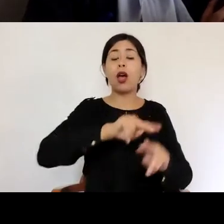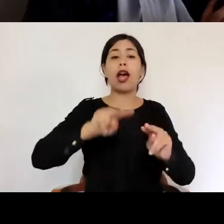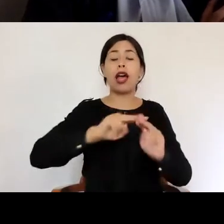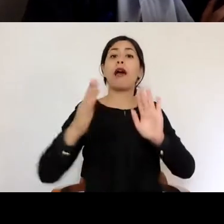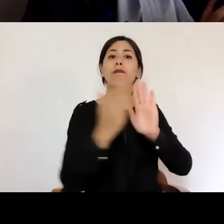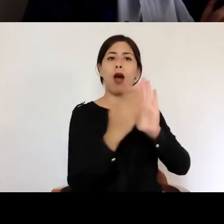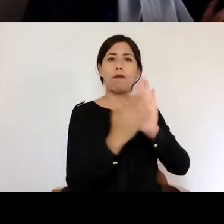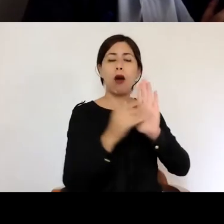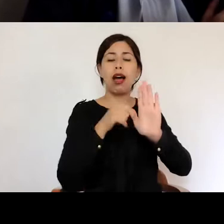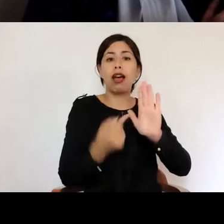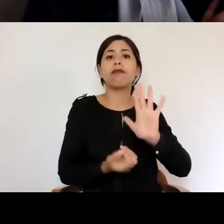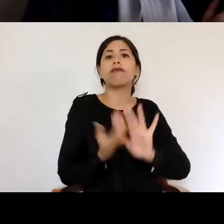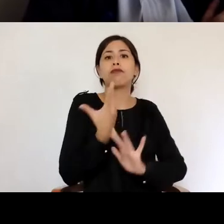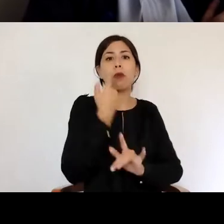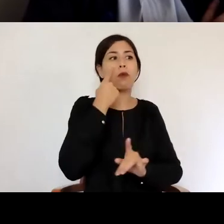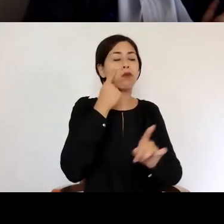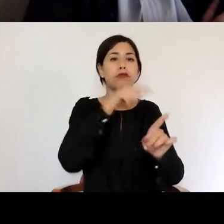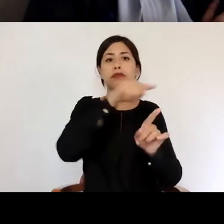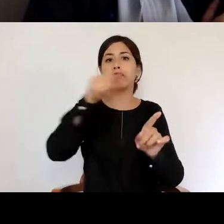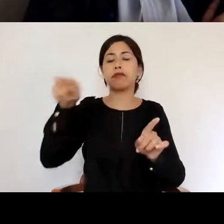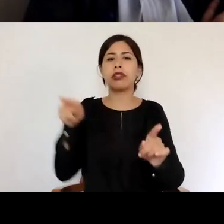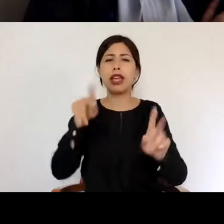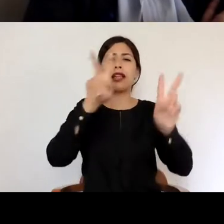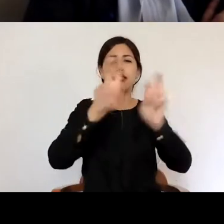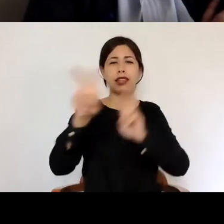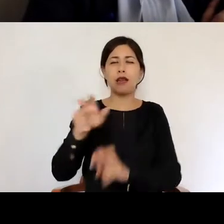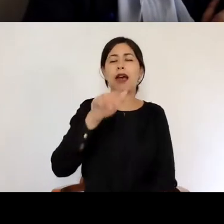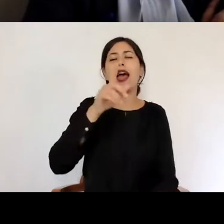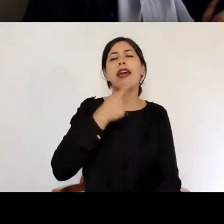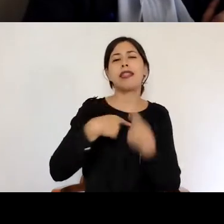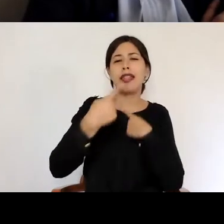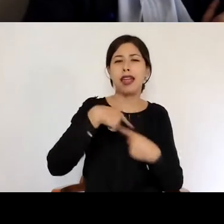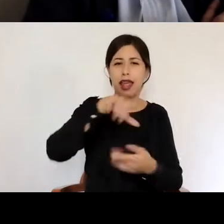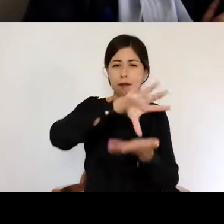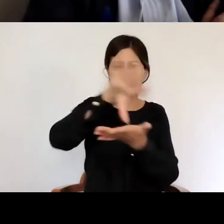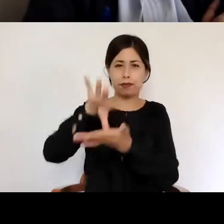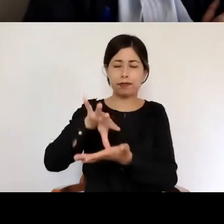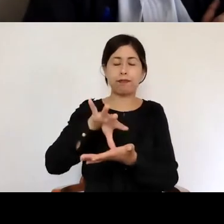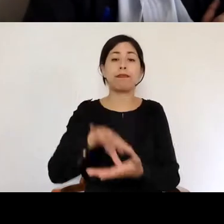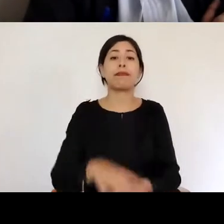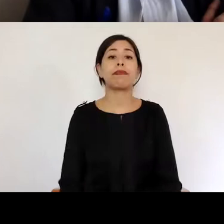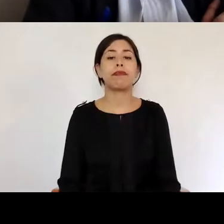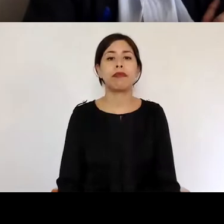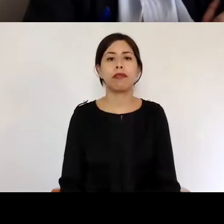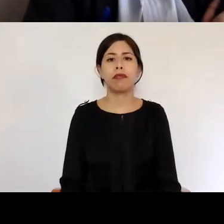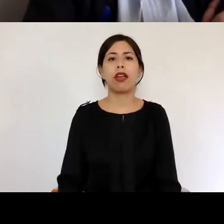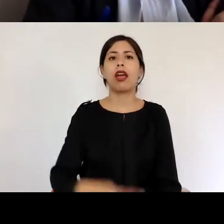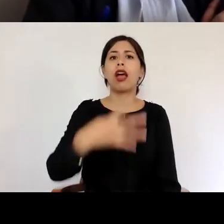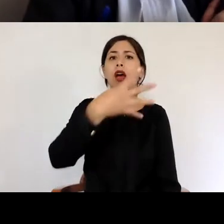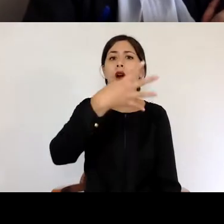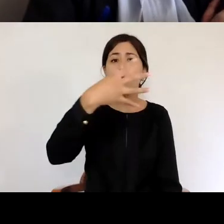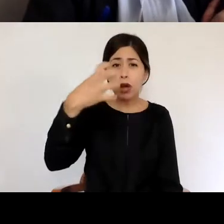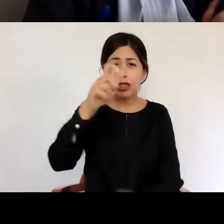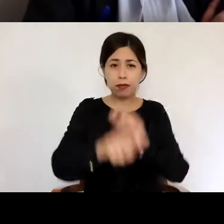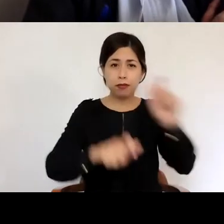diversos temas de interés nacional. A lo largo de su historia han participado ya cerca de 400 investigadores